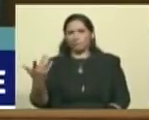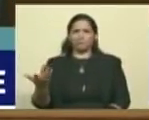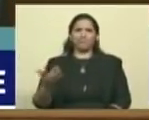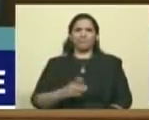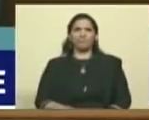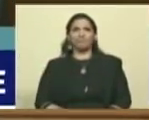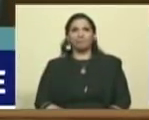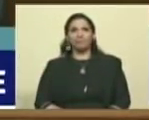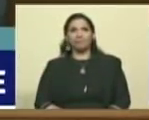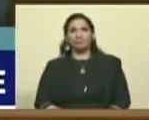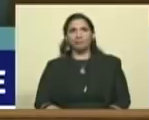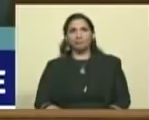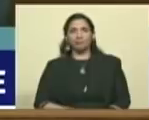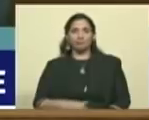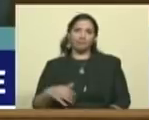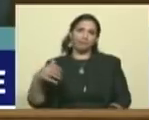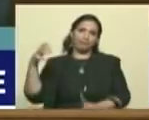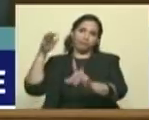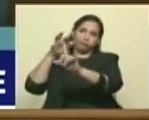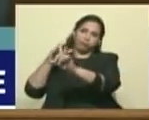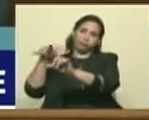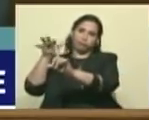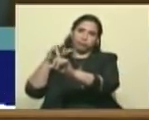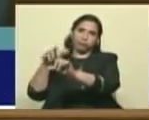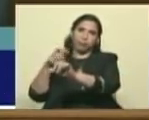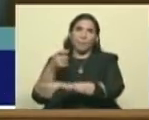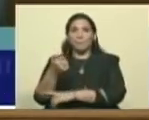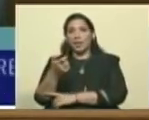Y ese pequeño problema para ellos